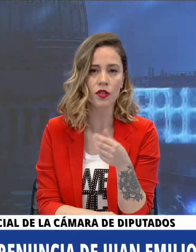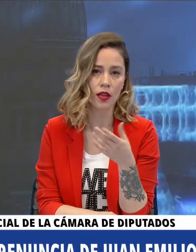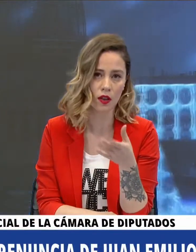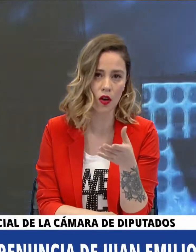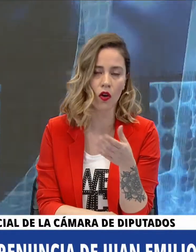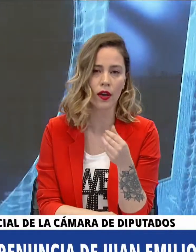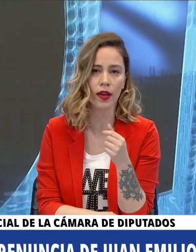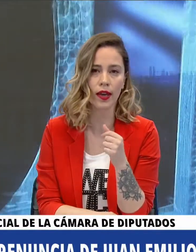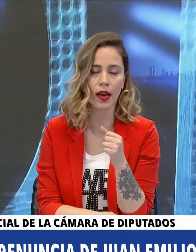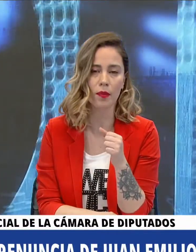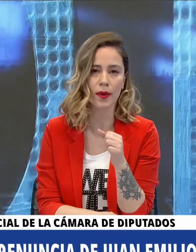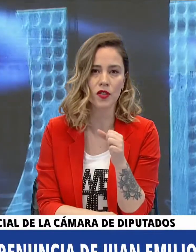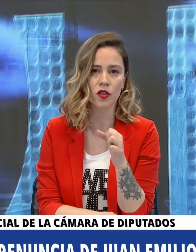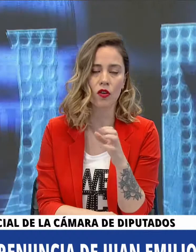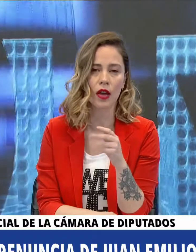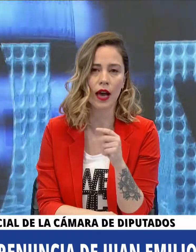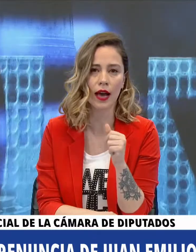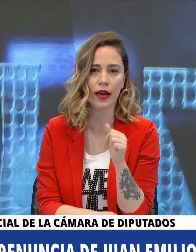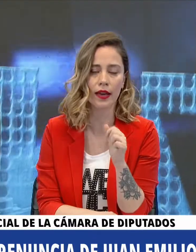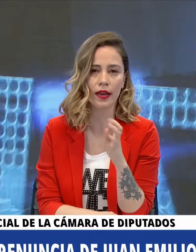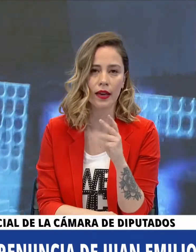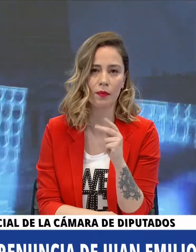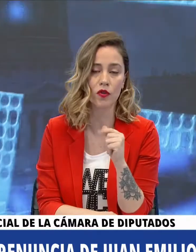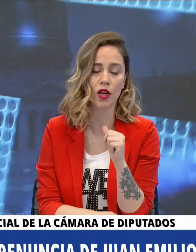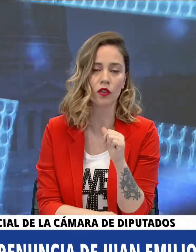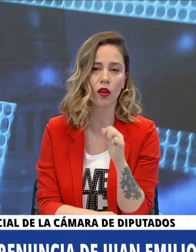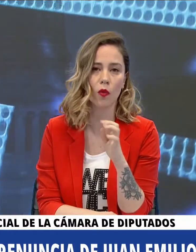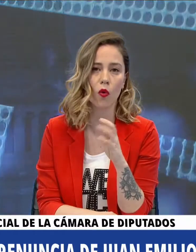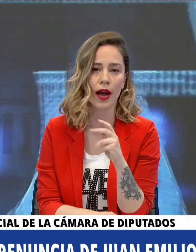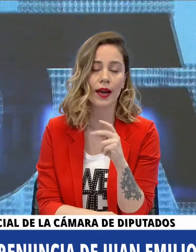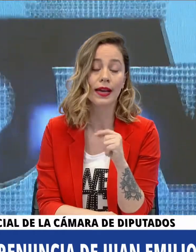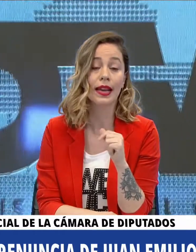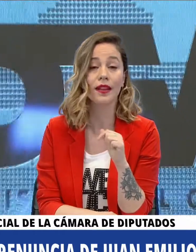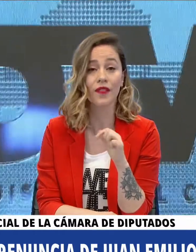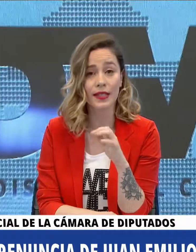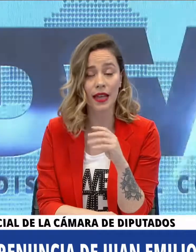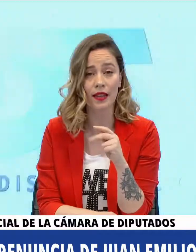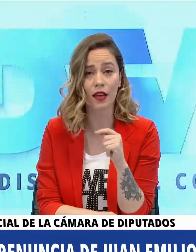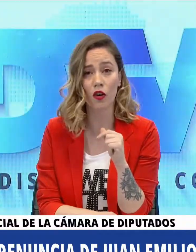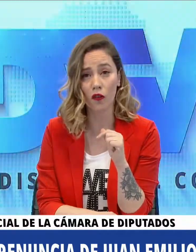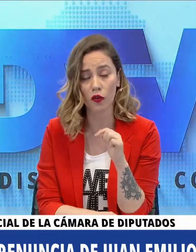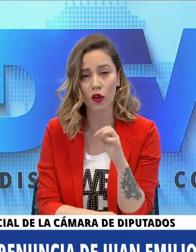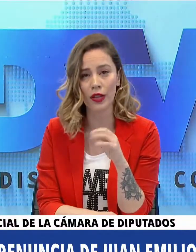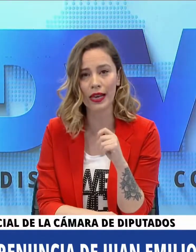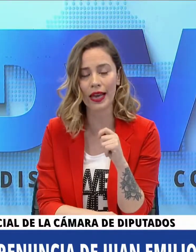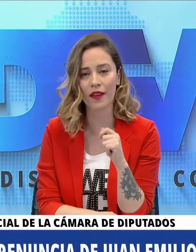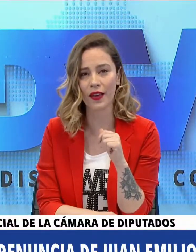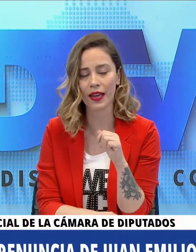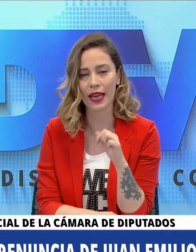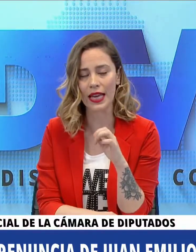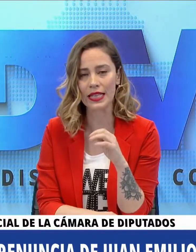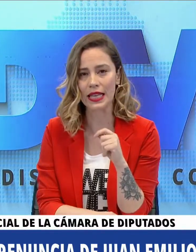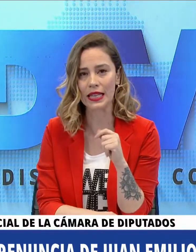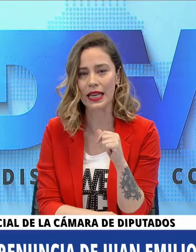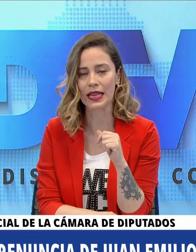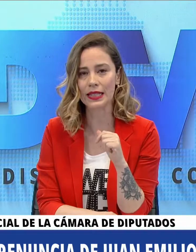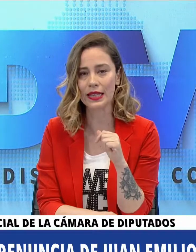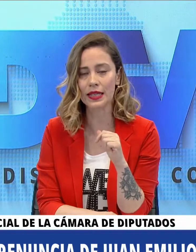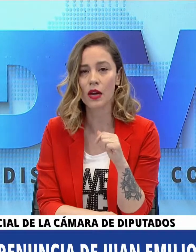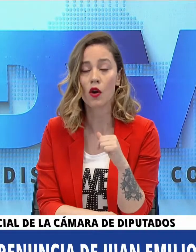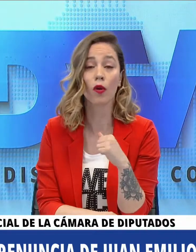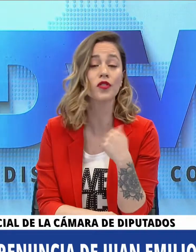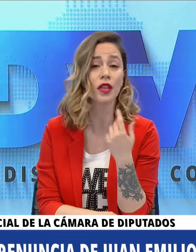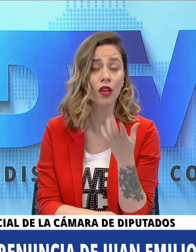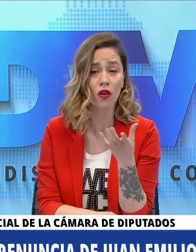sesión se le dio la aprobación a el proyecto que busca la defensa de los fondos del FGS del